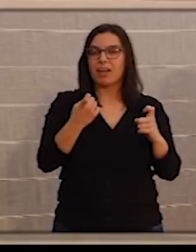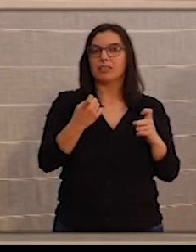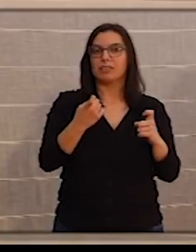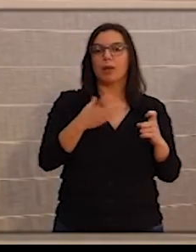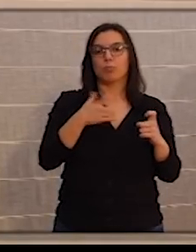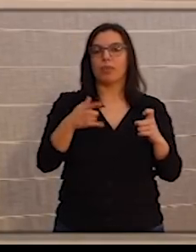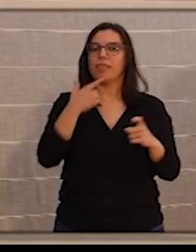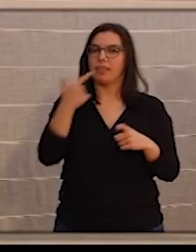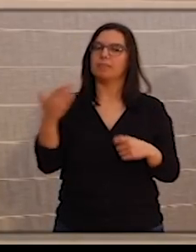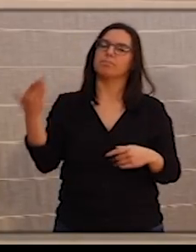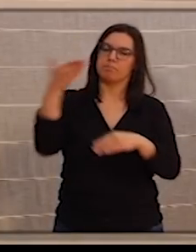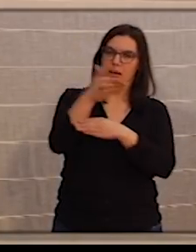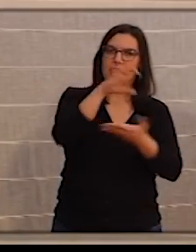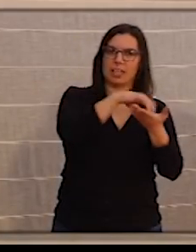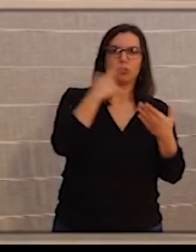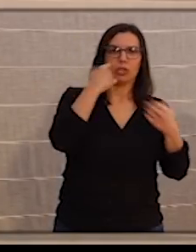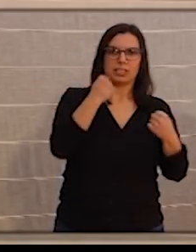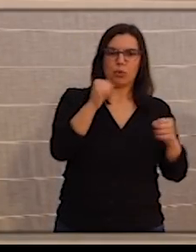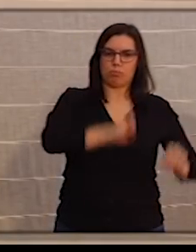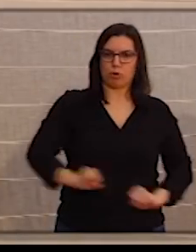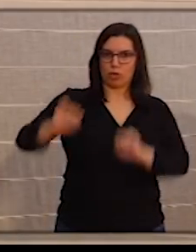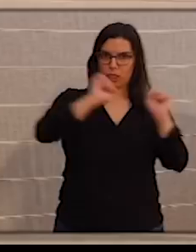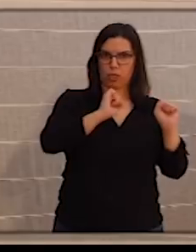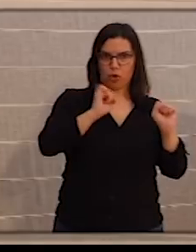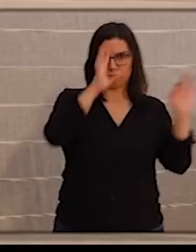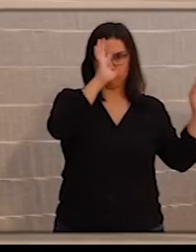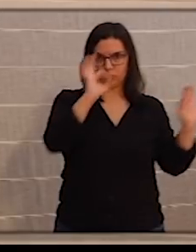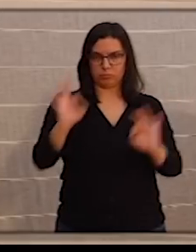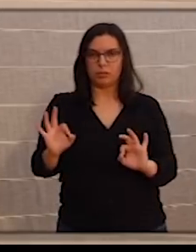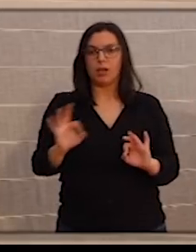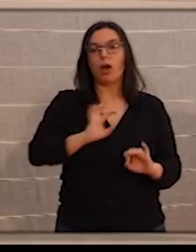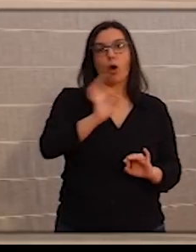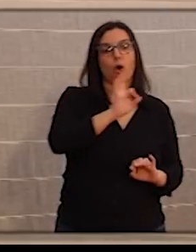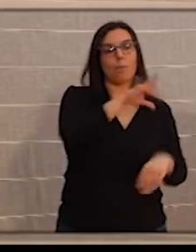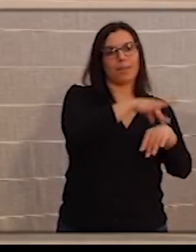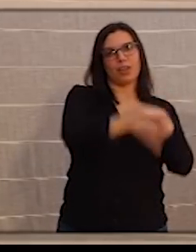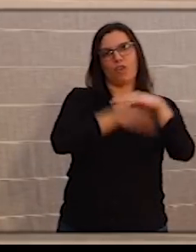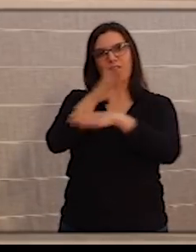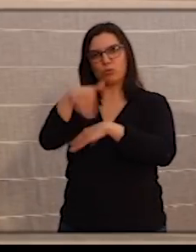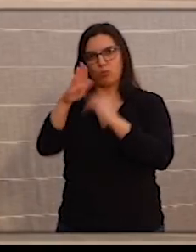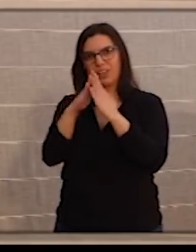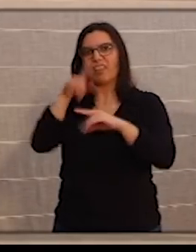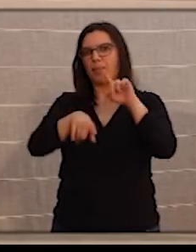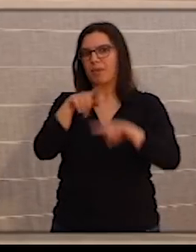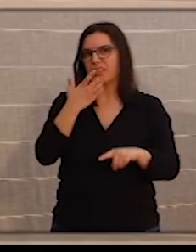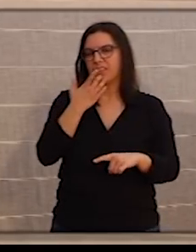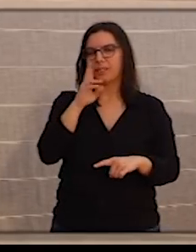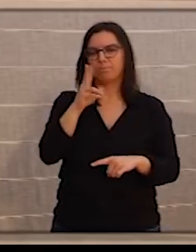en el centro de salud con las debidas medidas de protección o en su domicilio. En el caso